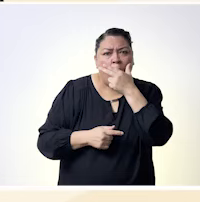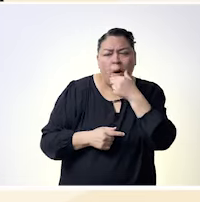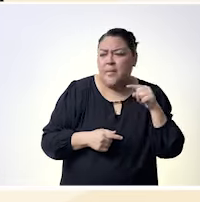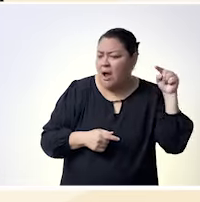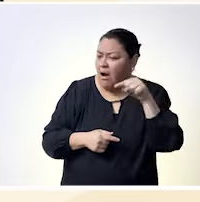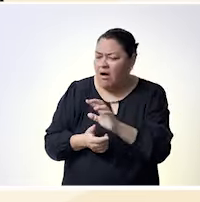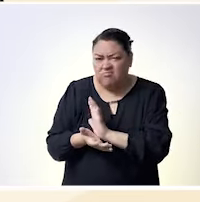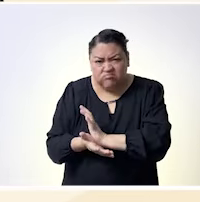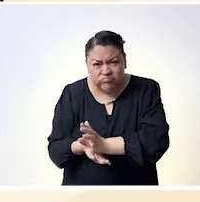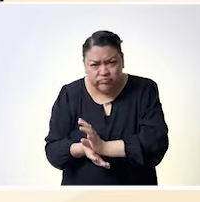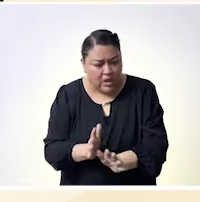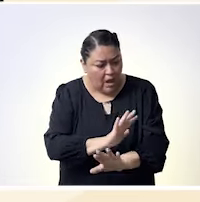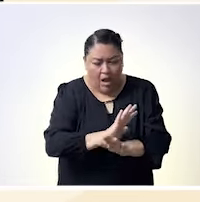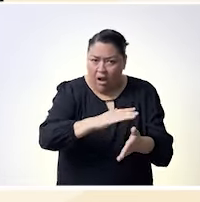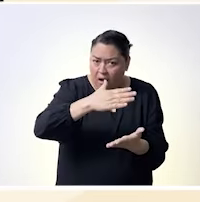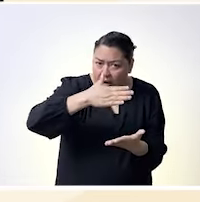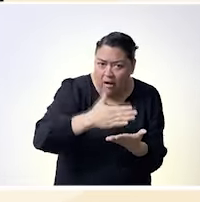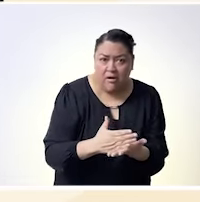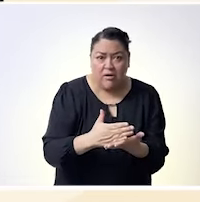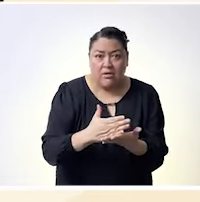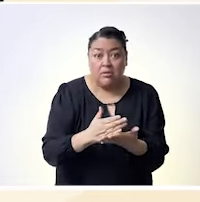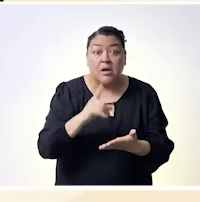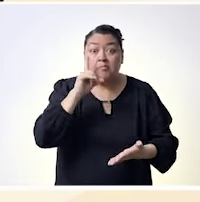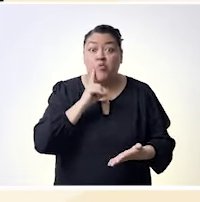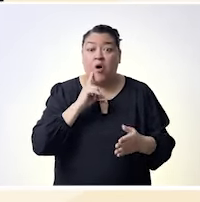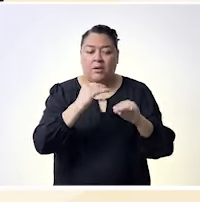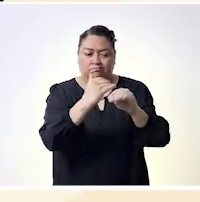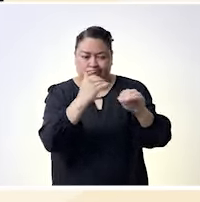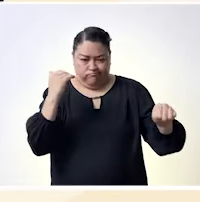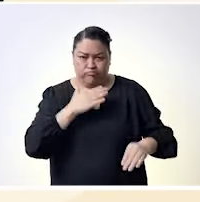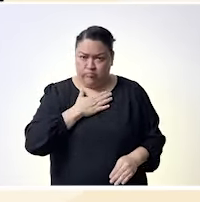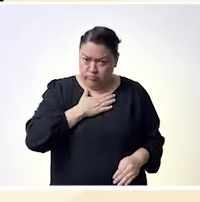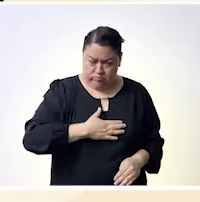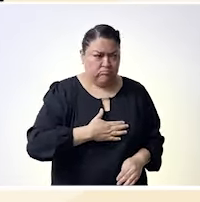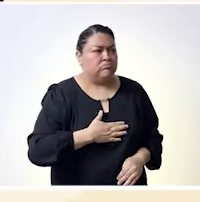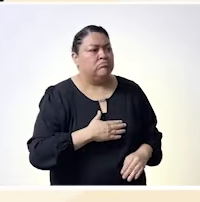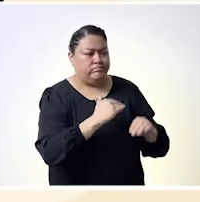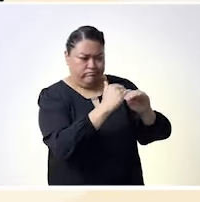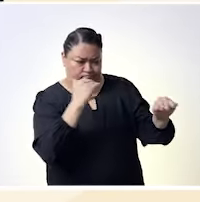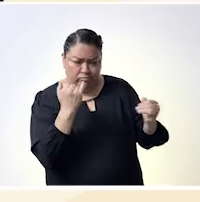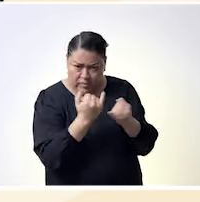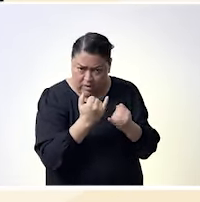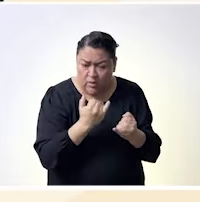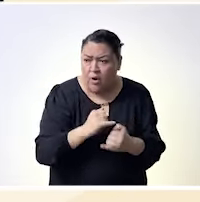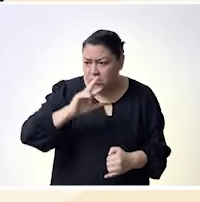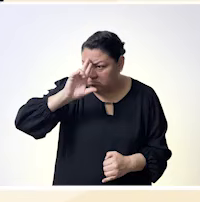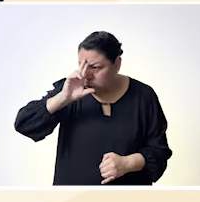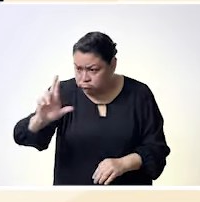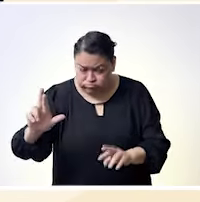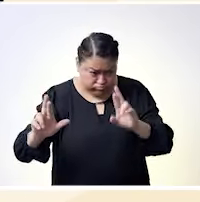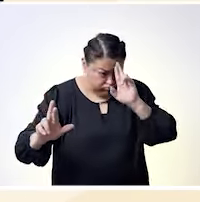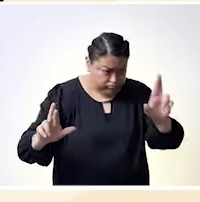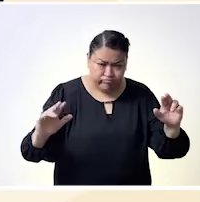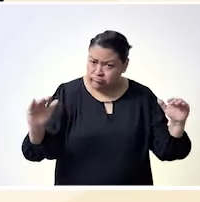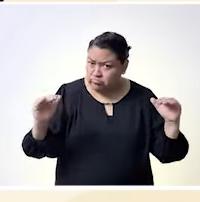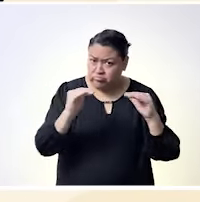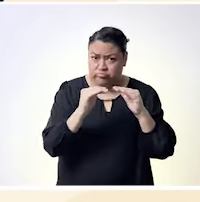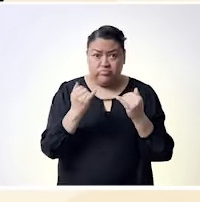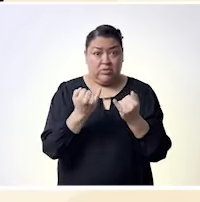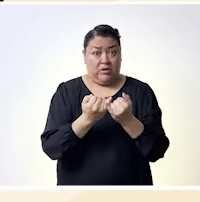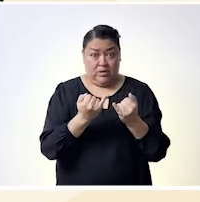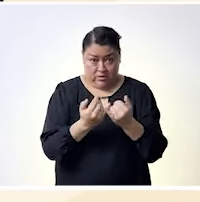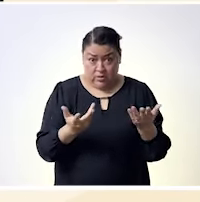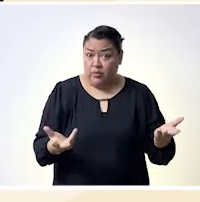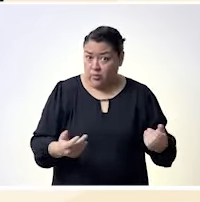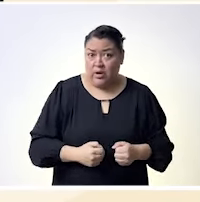de quienes estaban ahí pero que nos legaron a las demás porque siempre siempre será para que sea verdadero